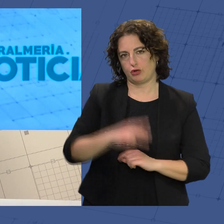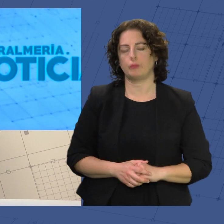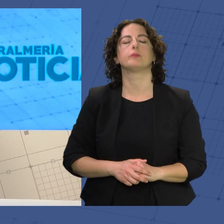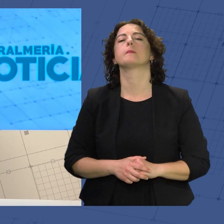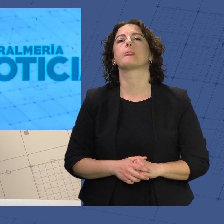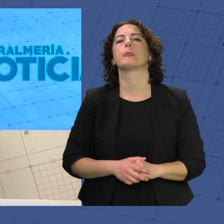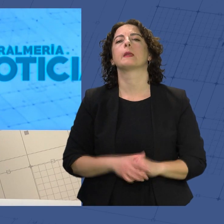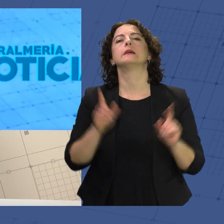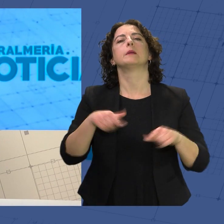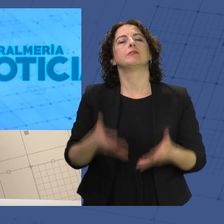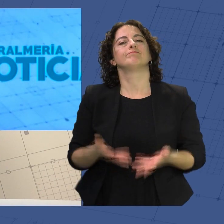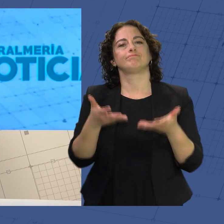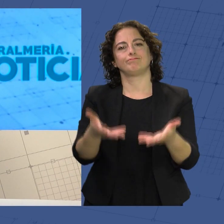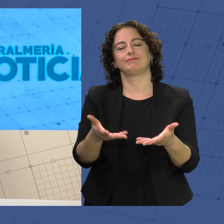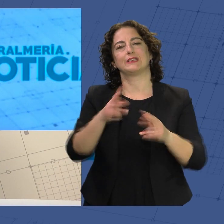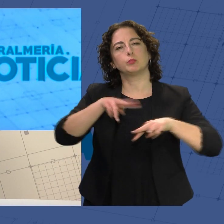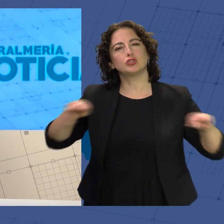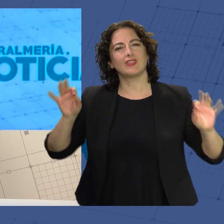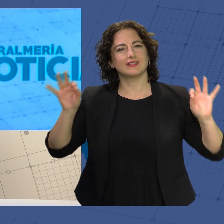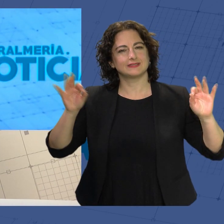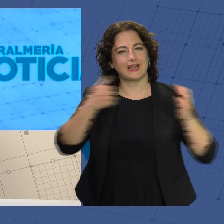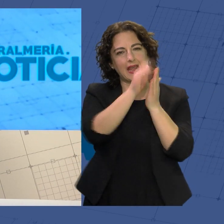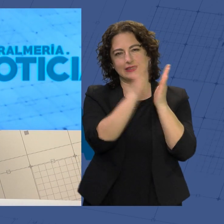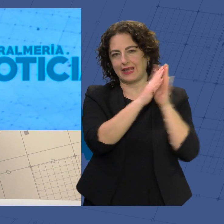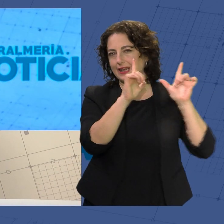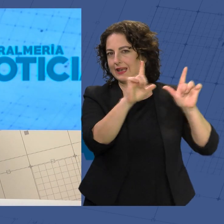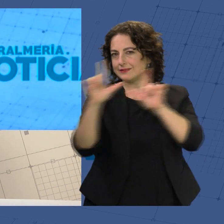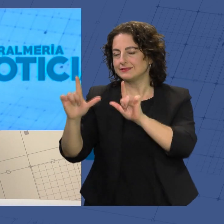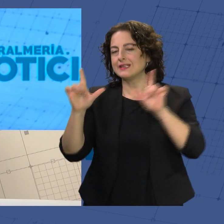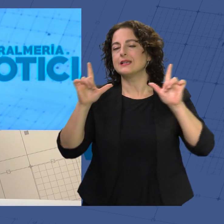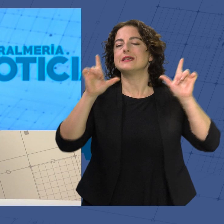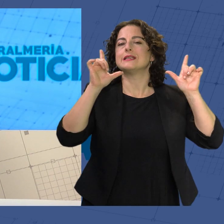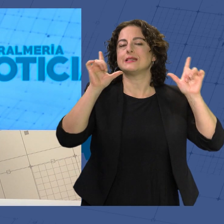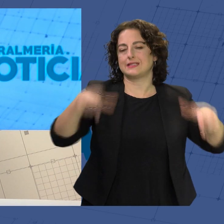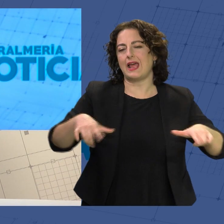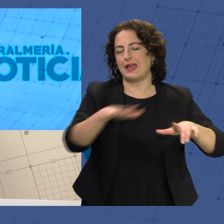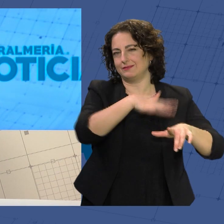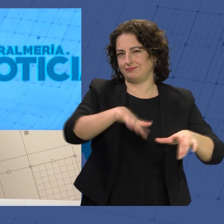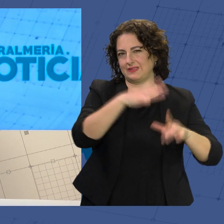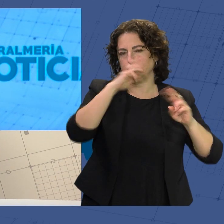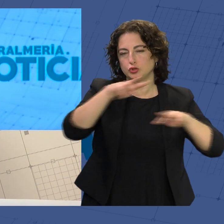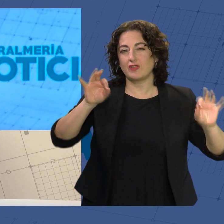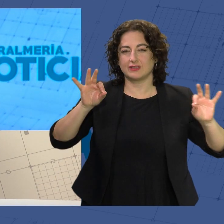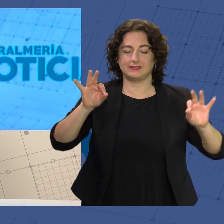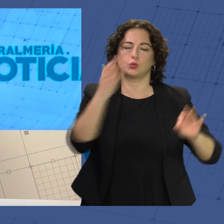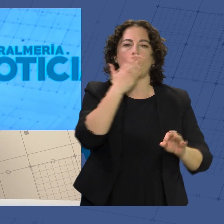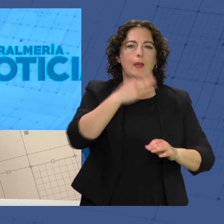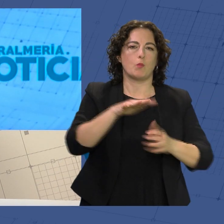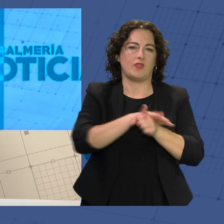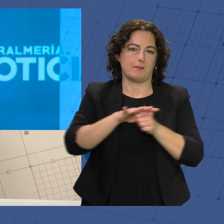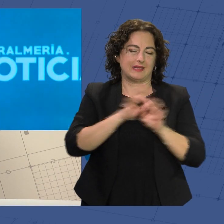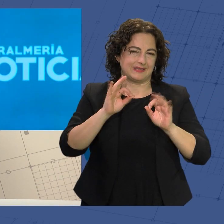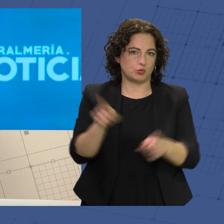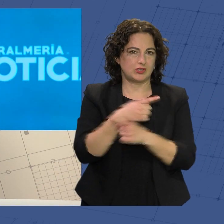también les ofrecemos una exposición de carteles de la sala de exposiciones de la Escuela Municipal de Música de Almería, la EMMA.